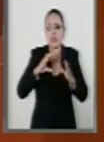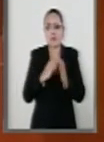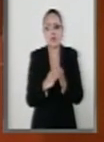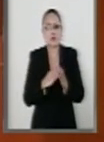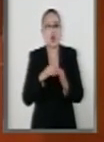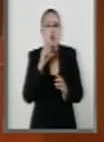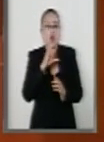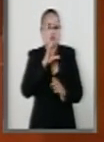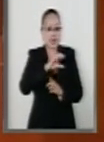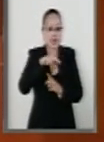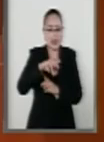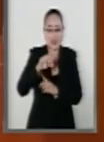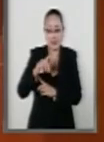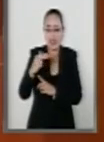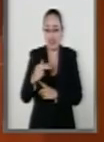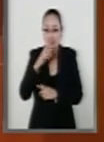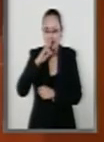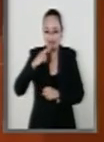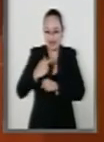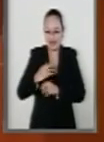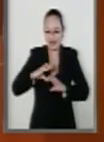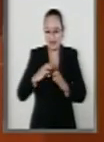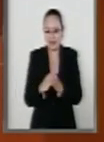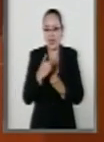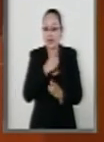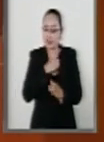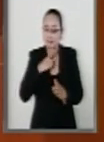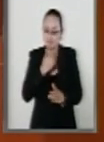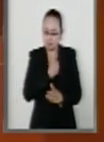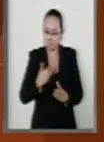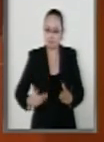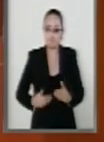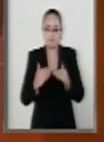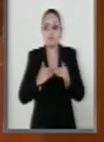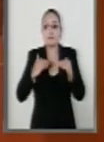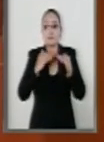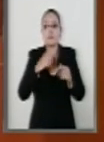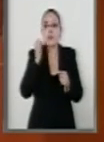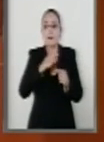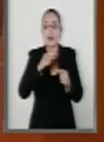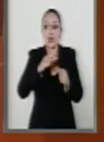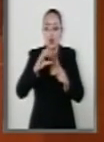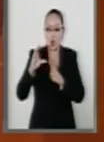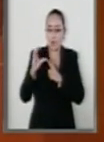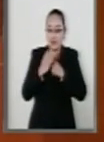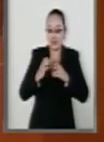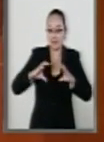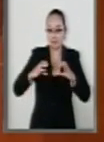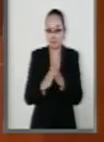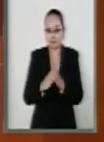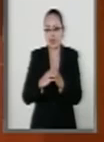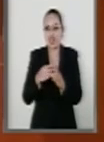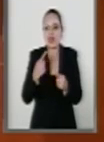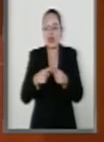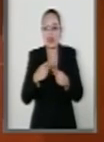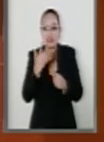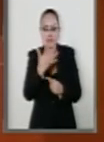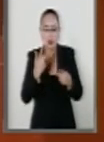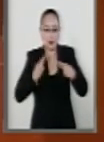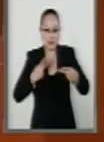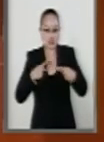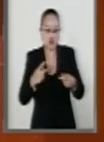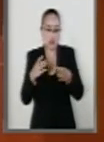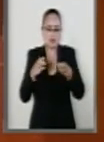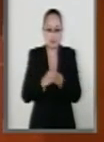Nacional de los Derechos Humanos quien lo presidirá pero también un comité técnico integrado por cinco personas